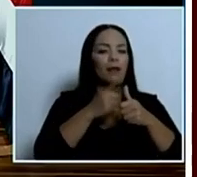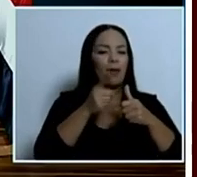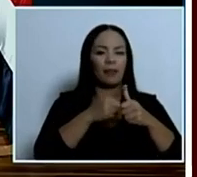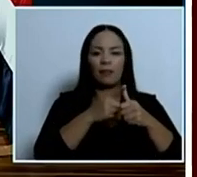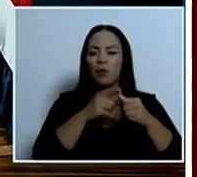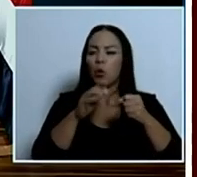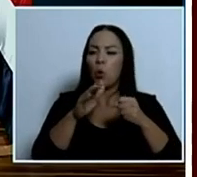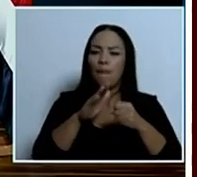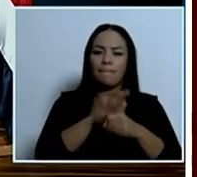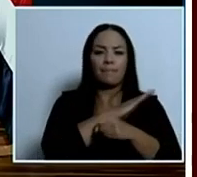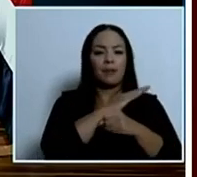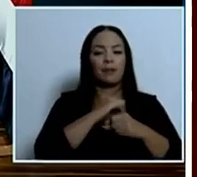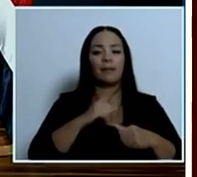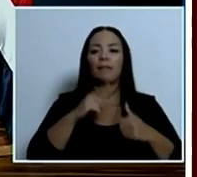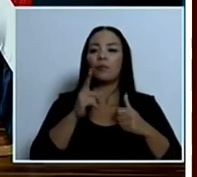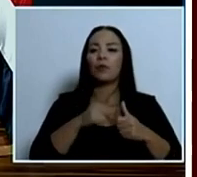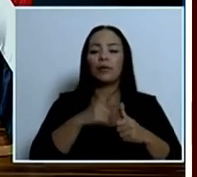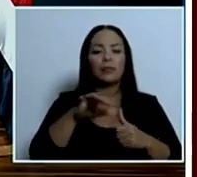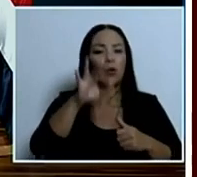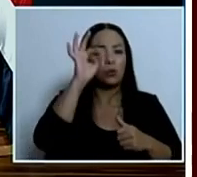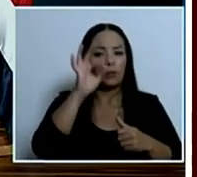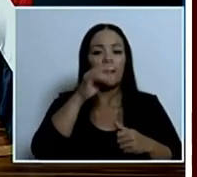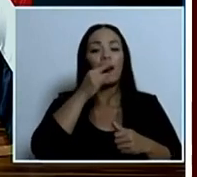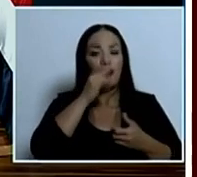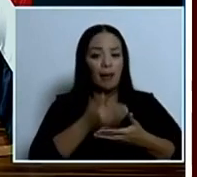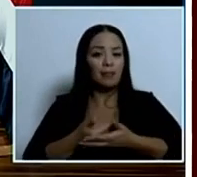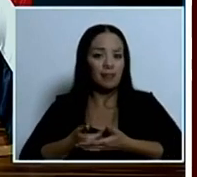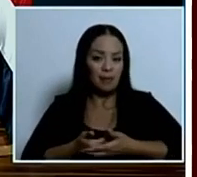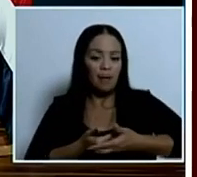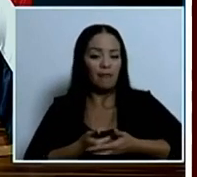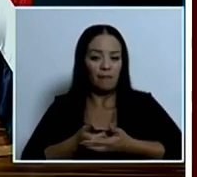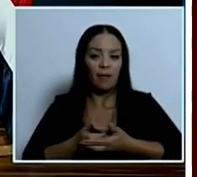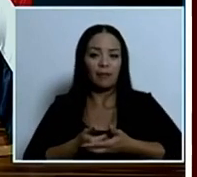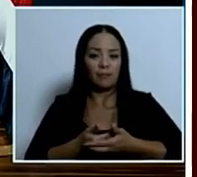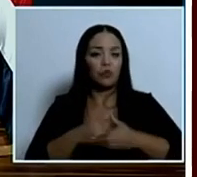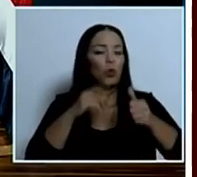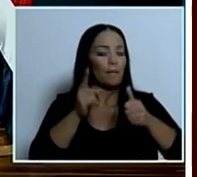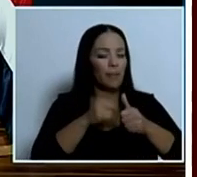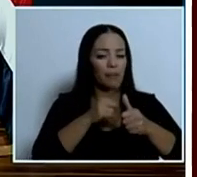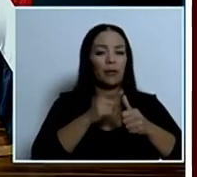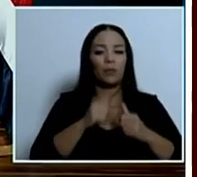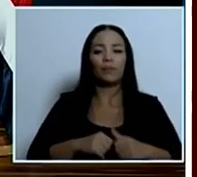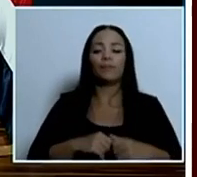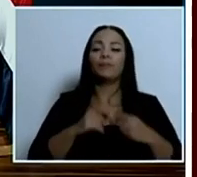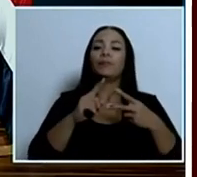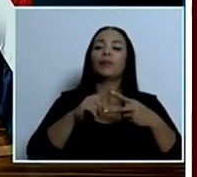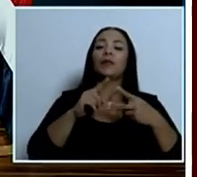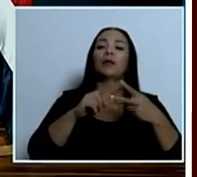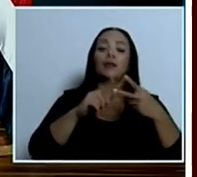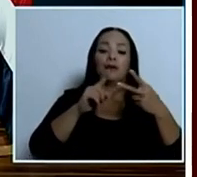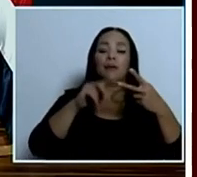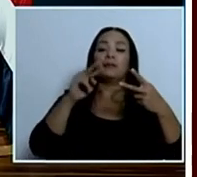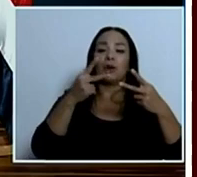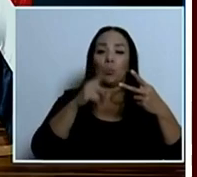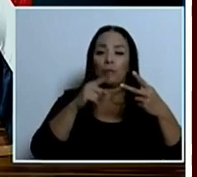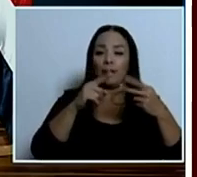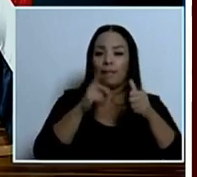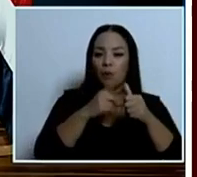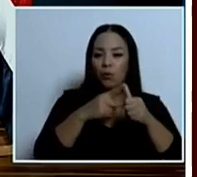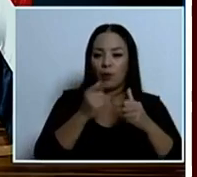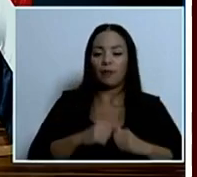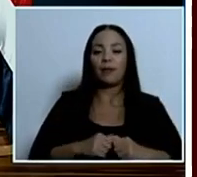absoluta es hallar a la niña en este momento primero y la otra prioridad absoluta es